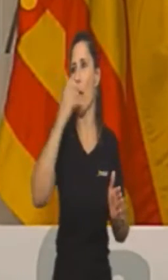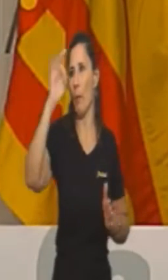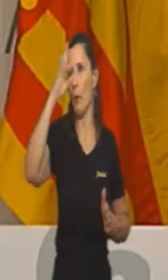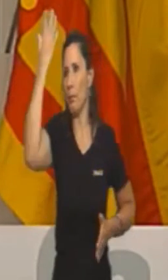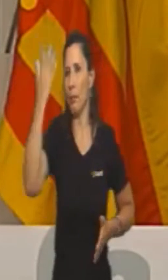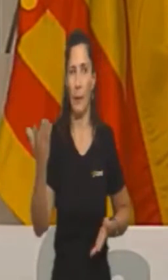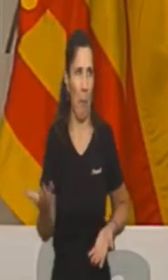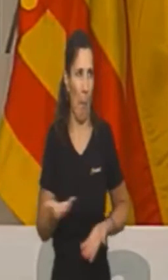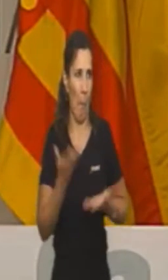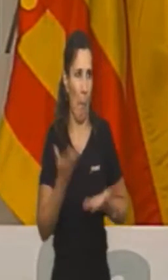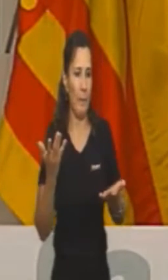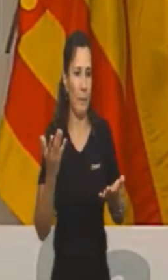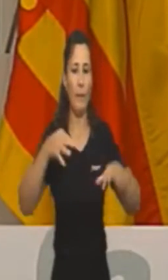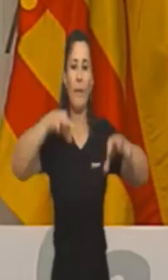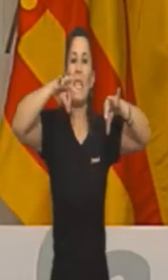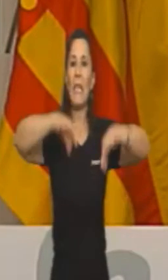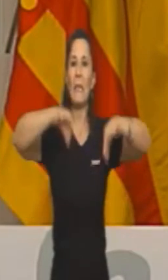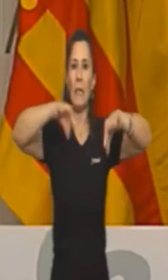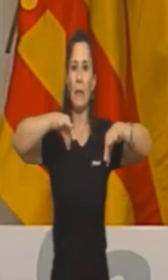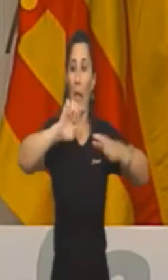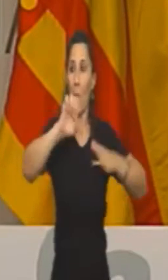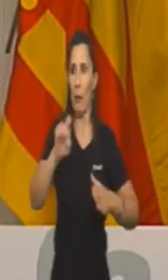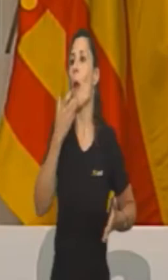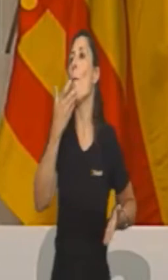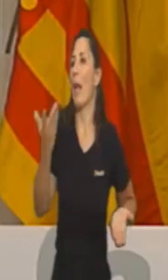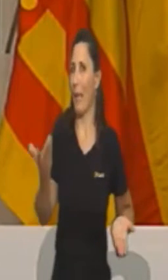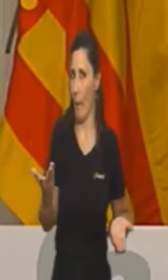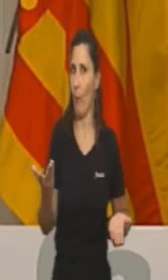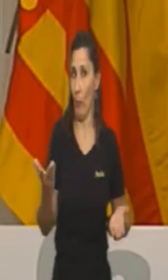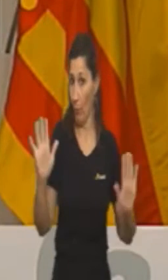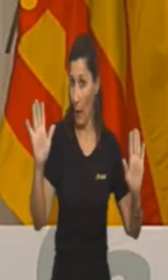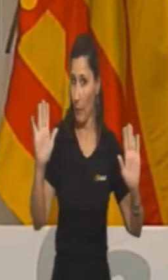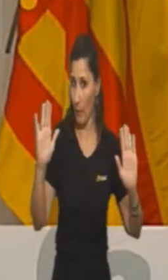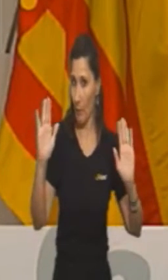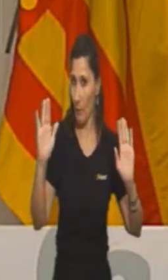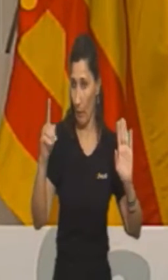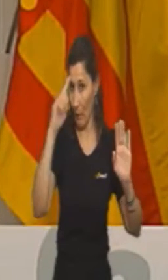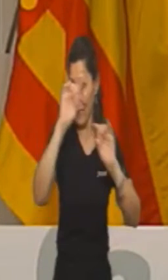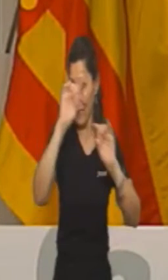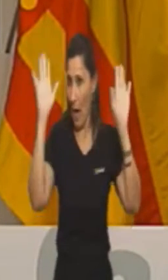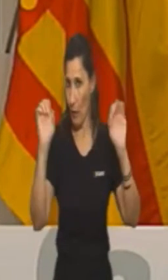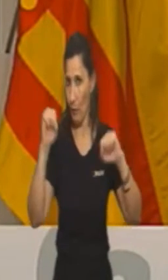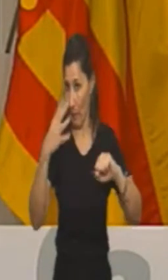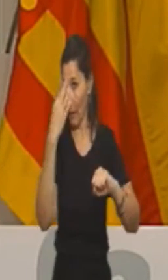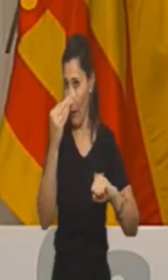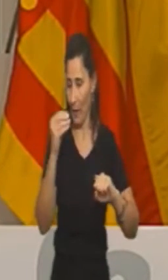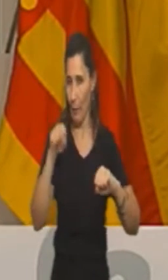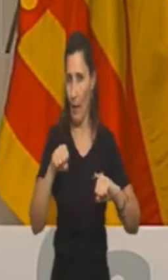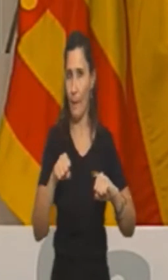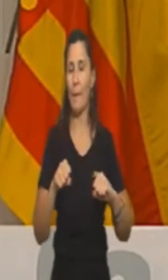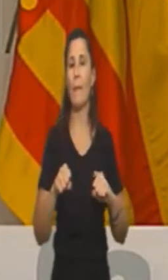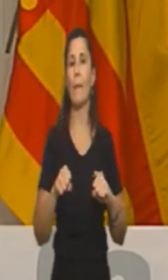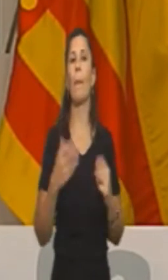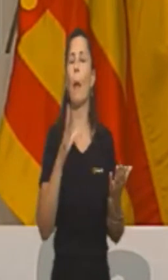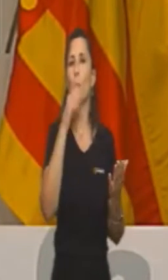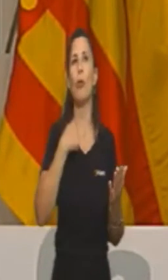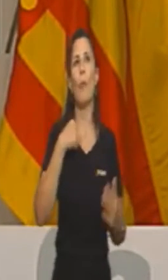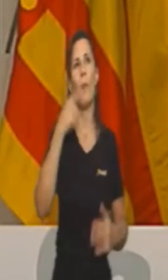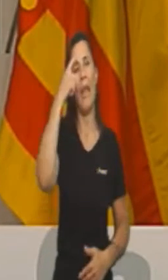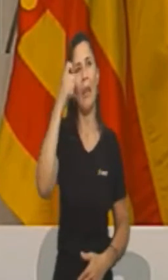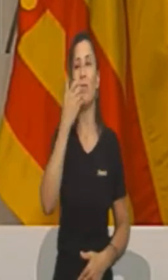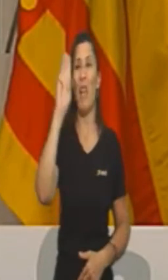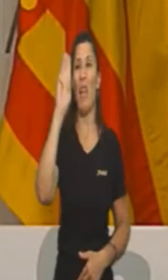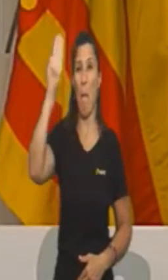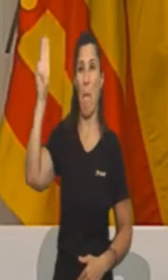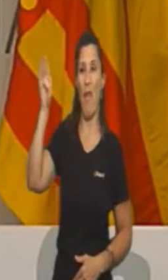el tóner, ¿vale? Situémonos, ¿vale? Por tanto, yo lo que me parece es